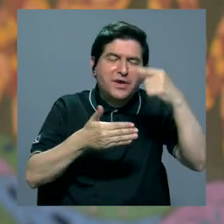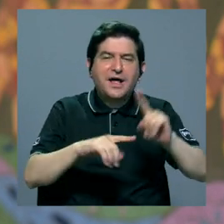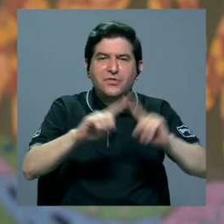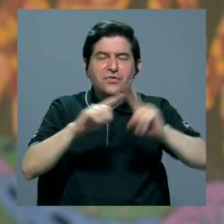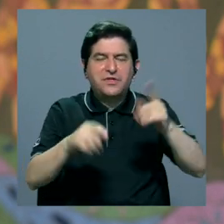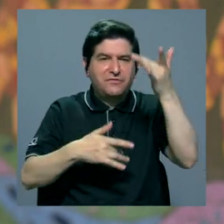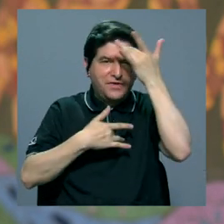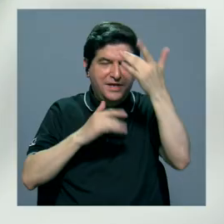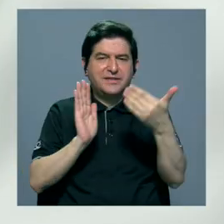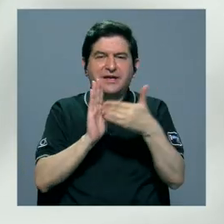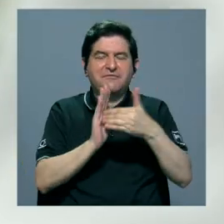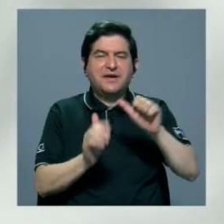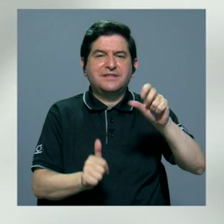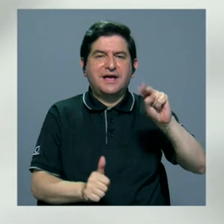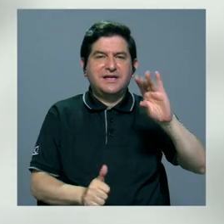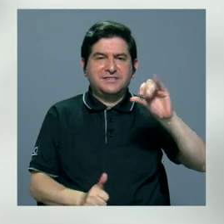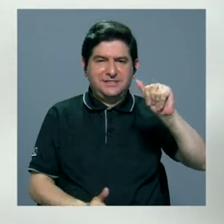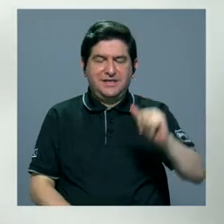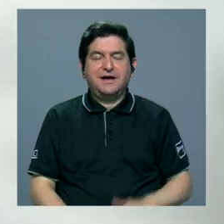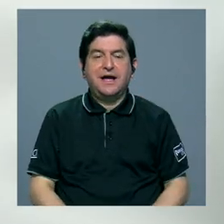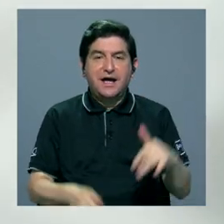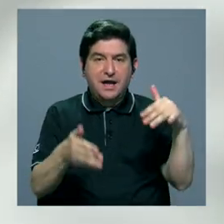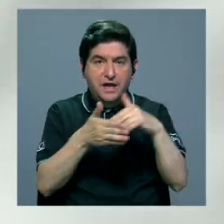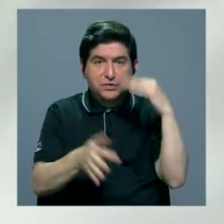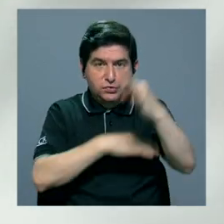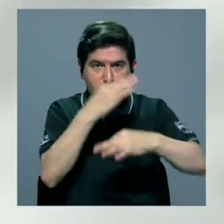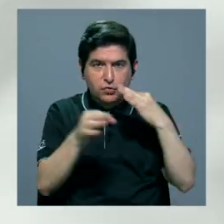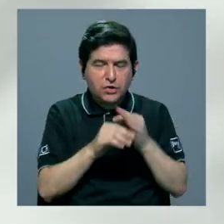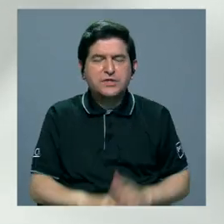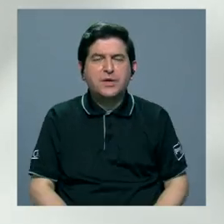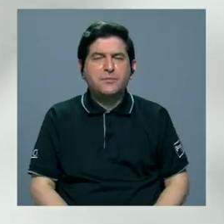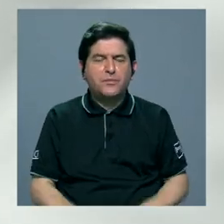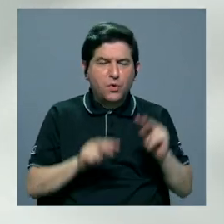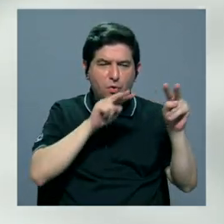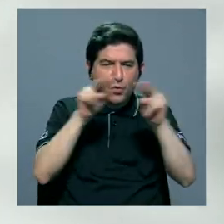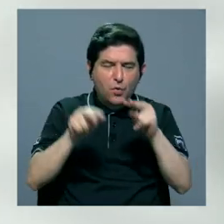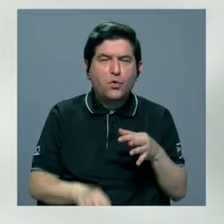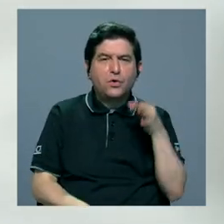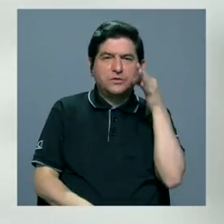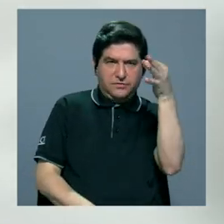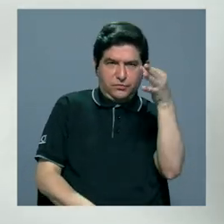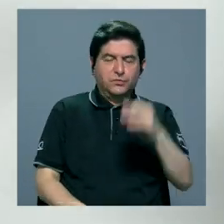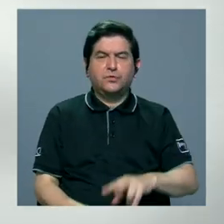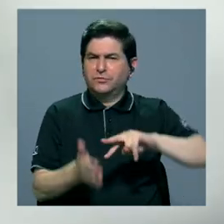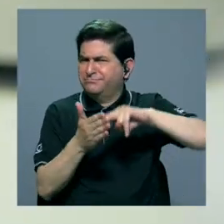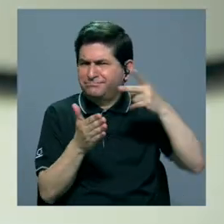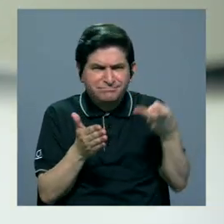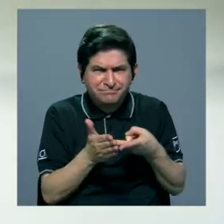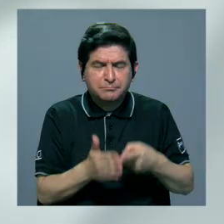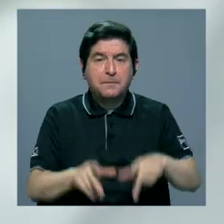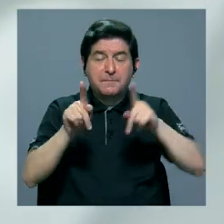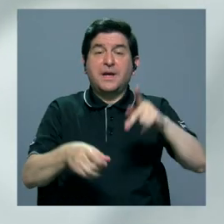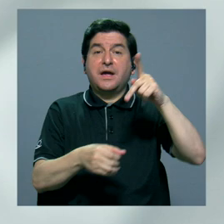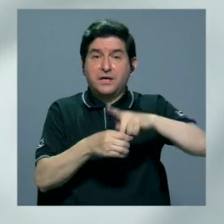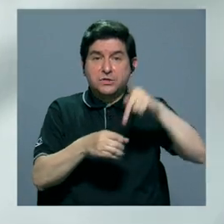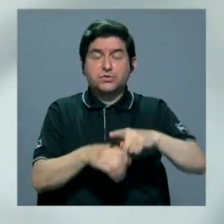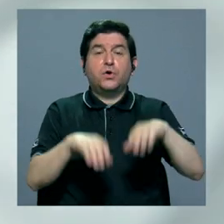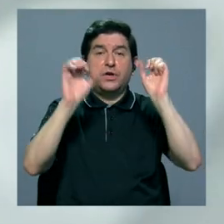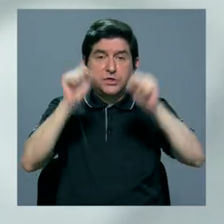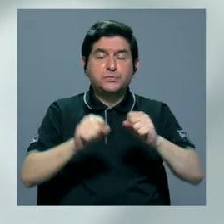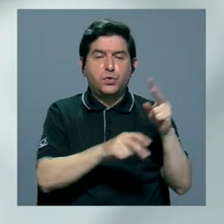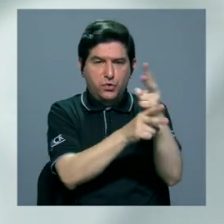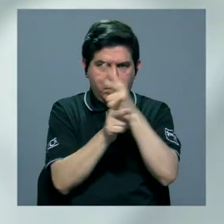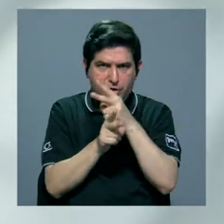enfermedades que afectan a las encías. El estudio es de carácter observacional prospectivo, es decir, quienes participen estarán